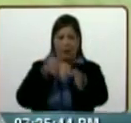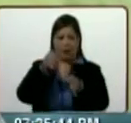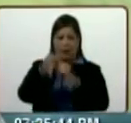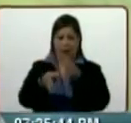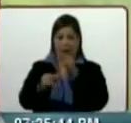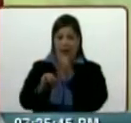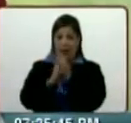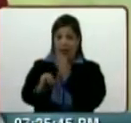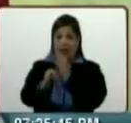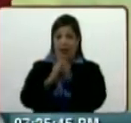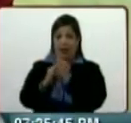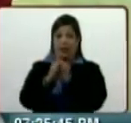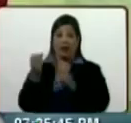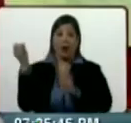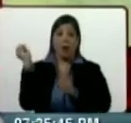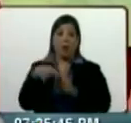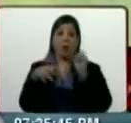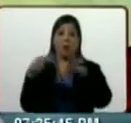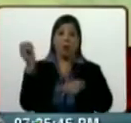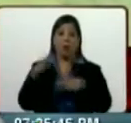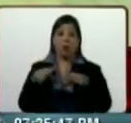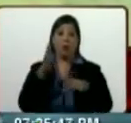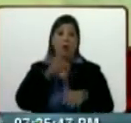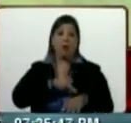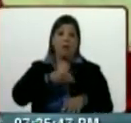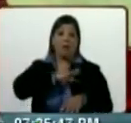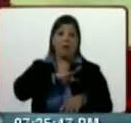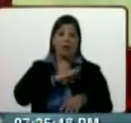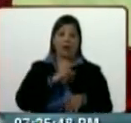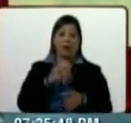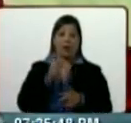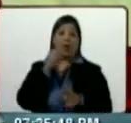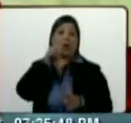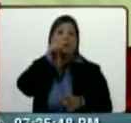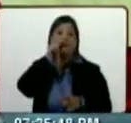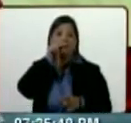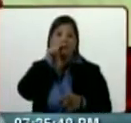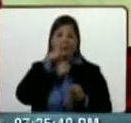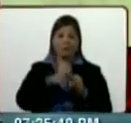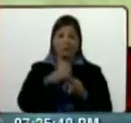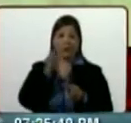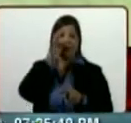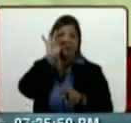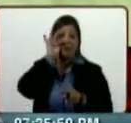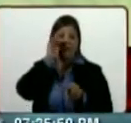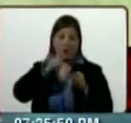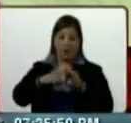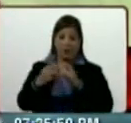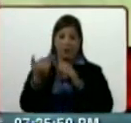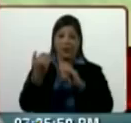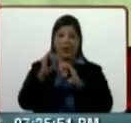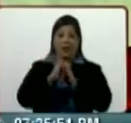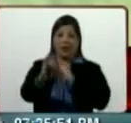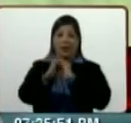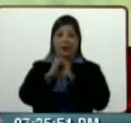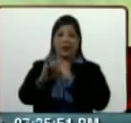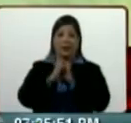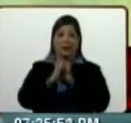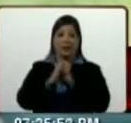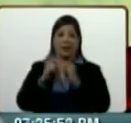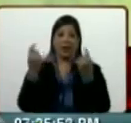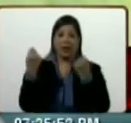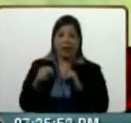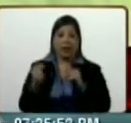sido sujetos de ataques, de hackeos, no solo a las cuentas Twitter. O hay una modalidad de hackeo que es por exceso de intentos